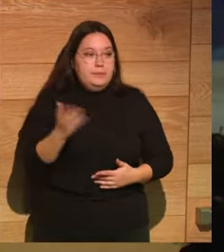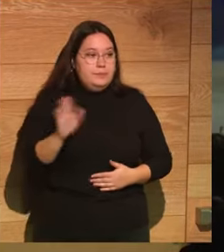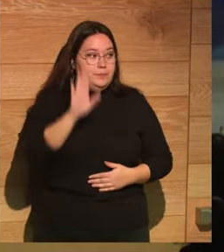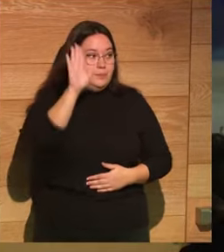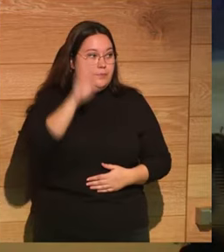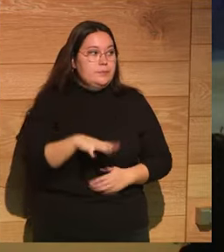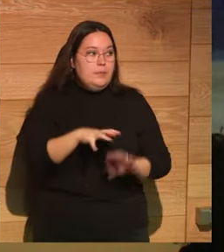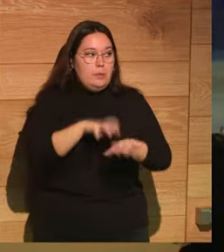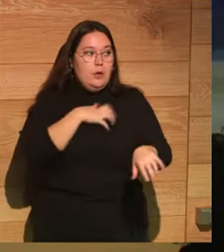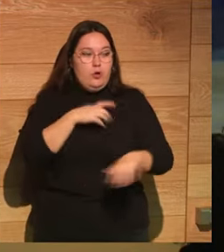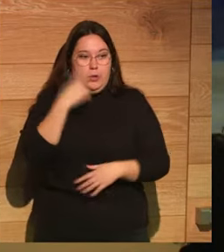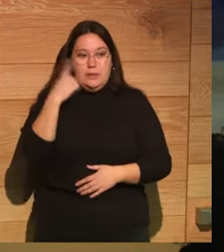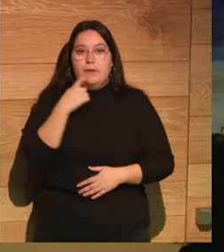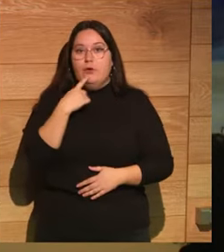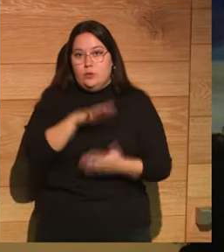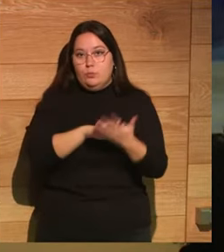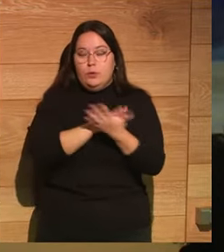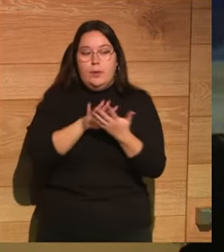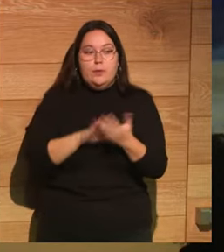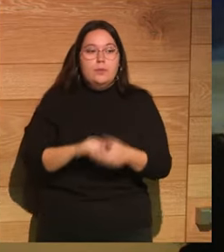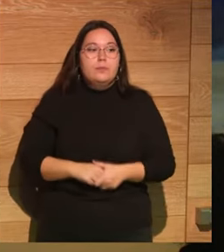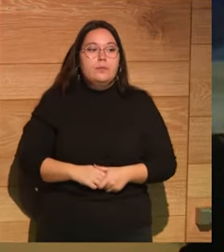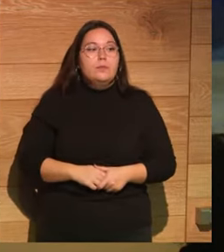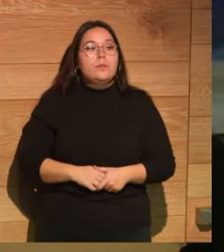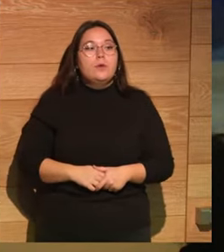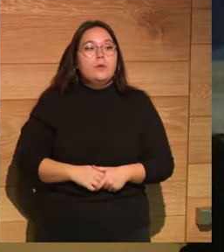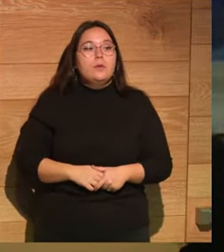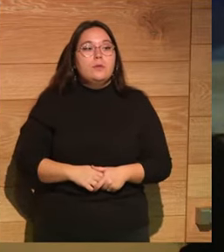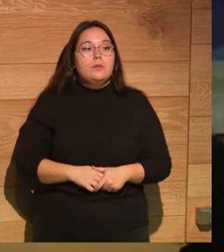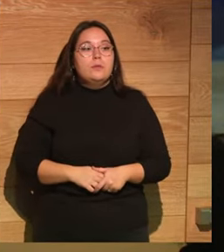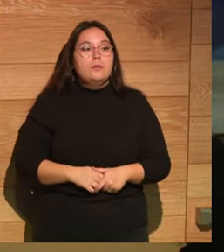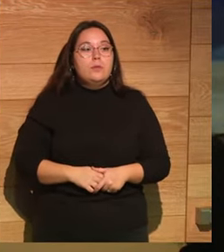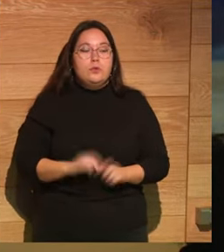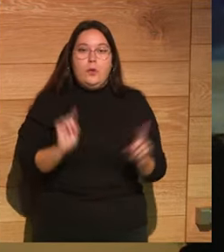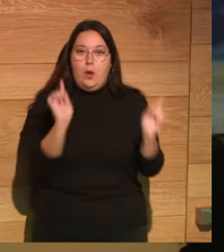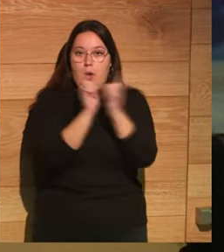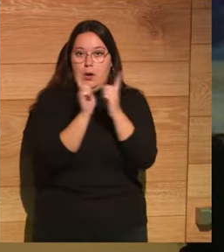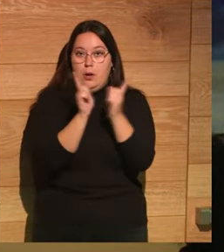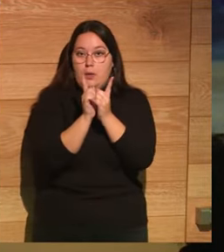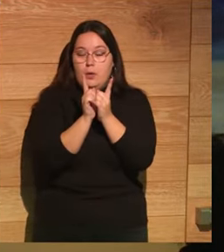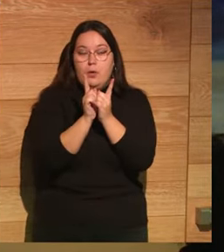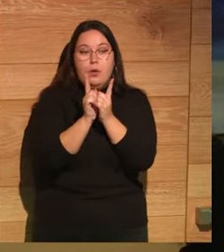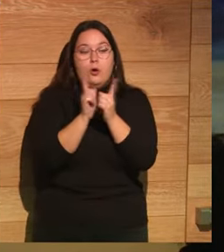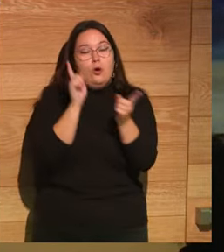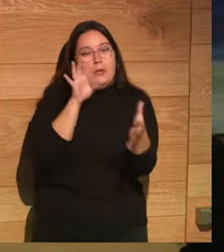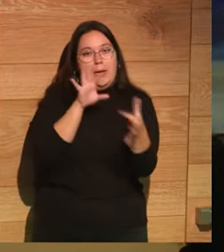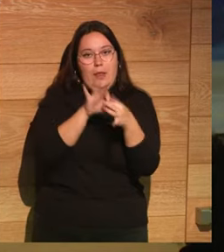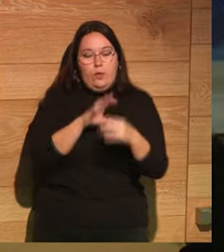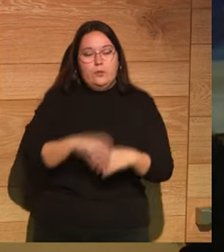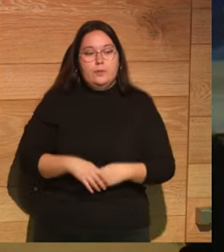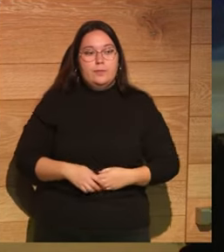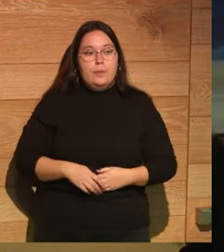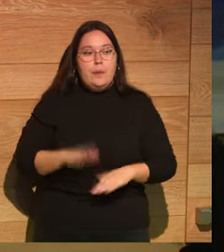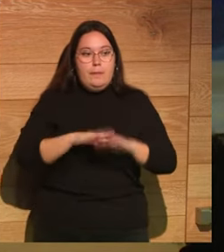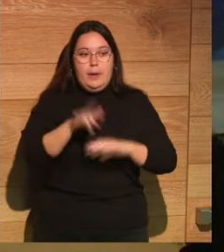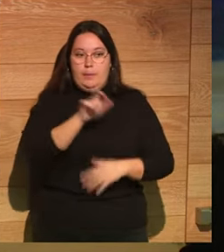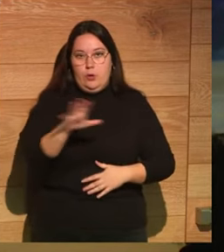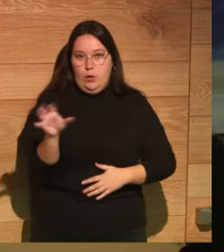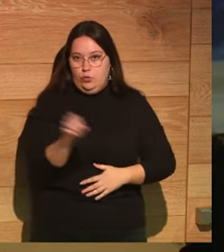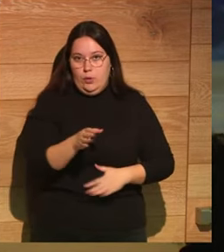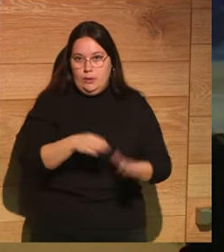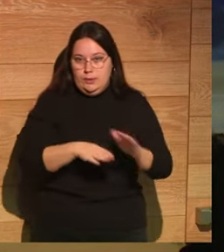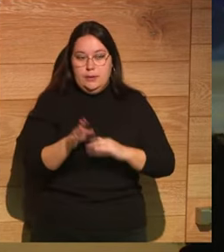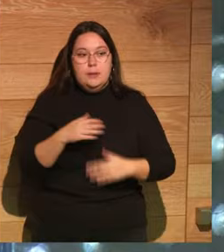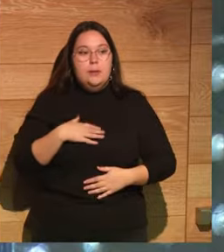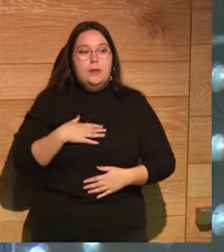mayoría de gente que sabe de lo que estamos hablando voy a hacer una brevísima relación de eso para todos los públicos